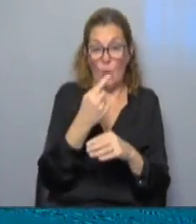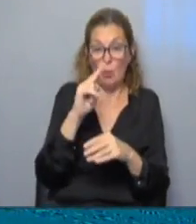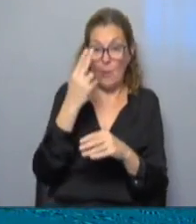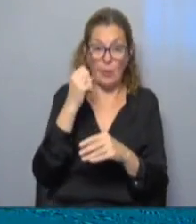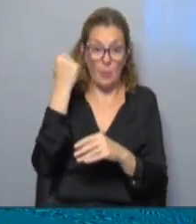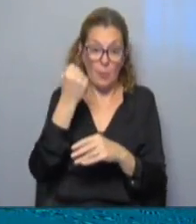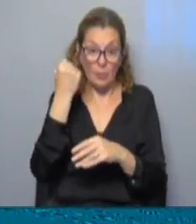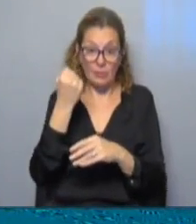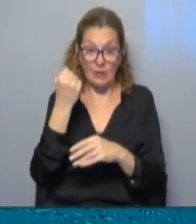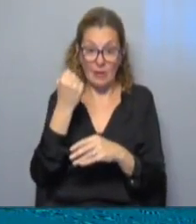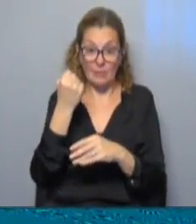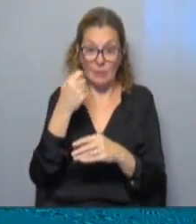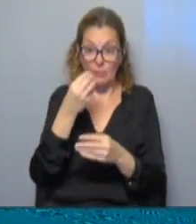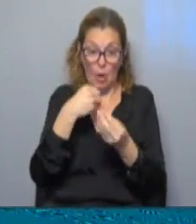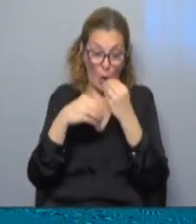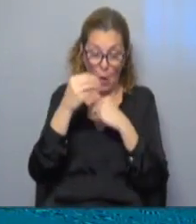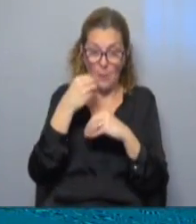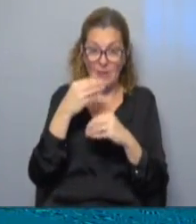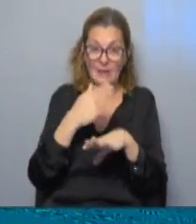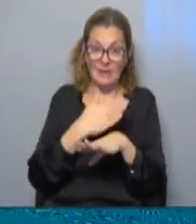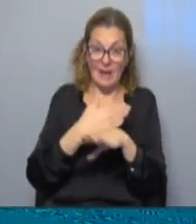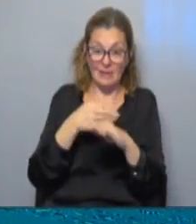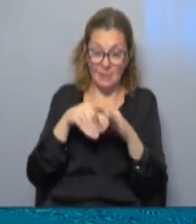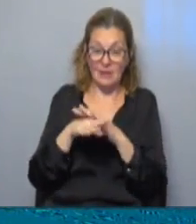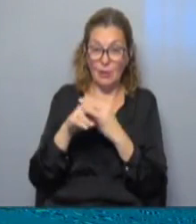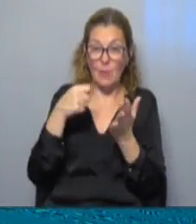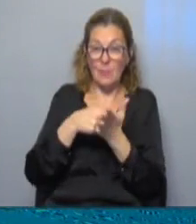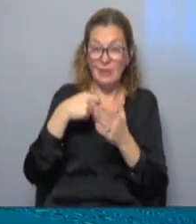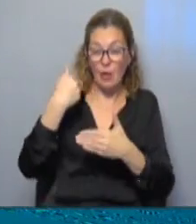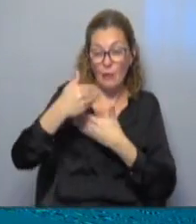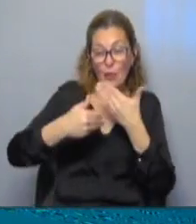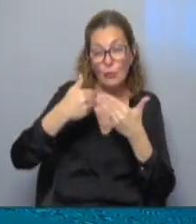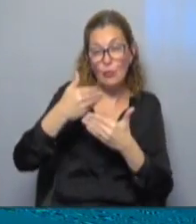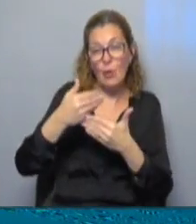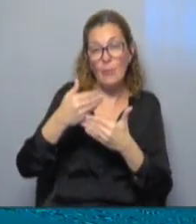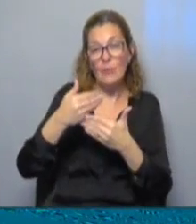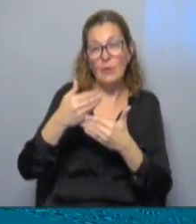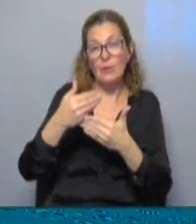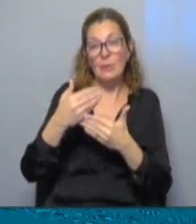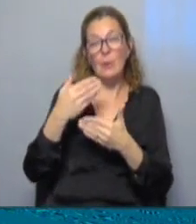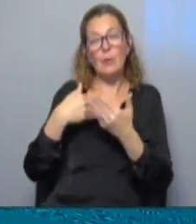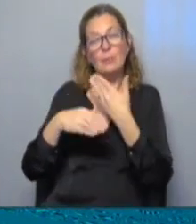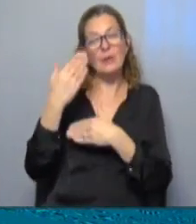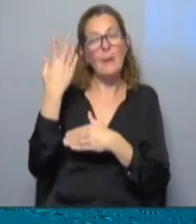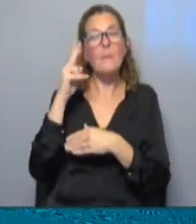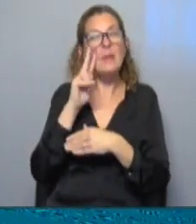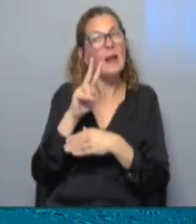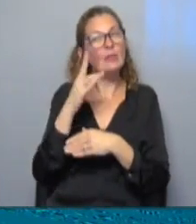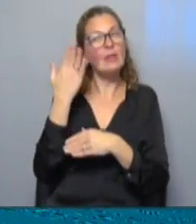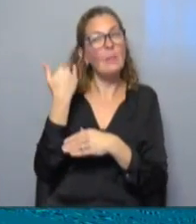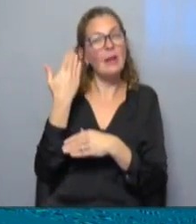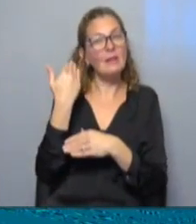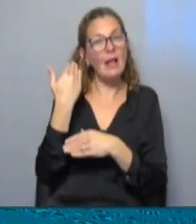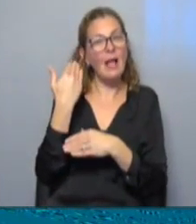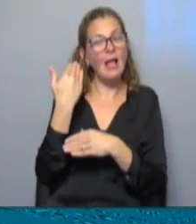importancia en el consumo y antes de meternos en esta evolución un poco más hacia el pasado mirando hacia el pasado mirando en